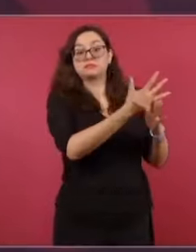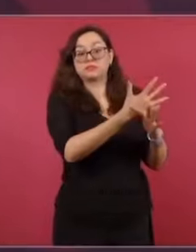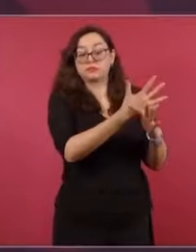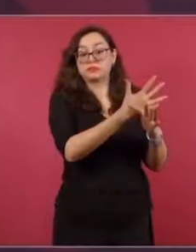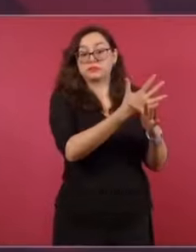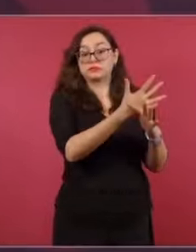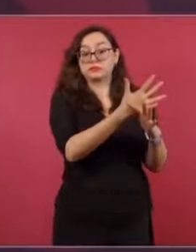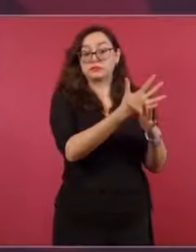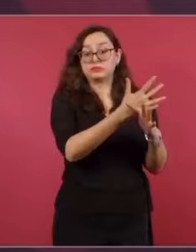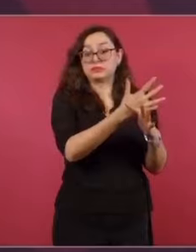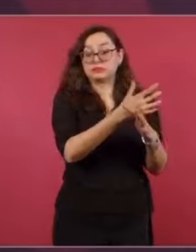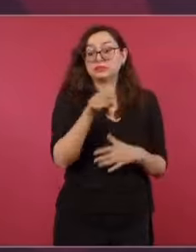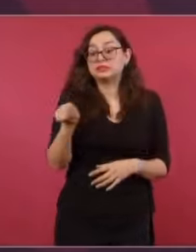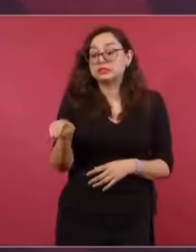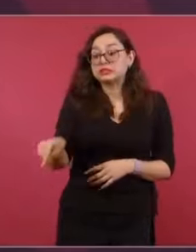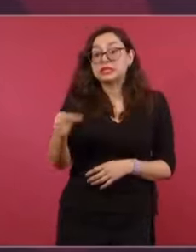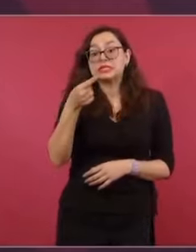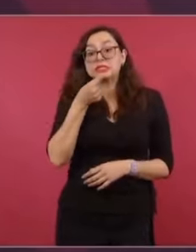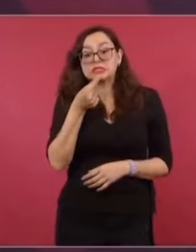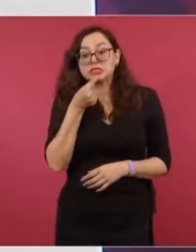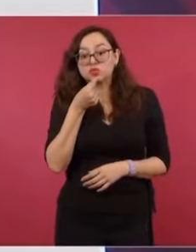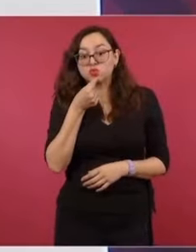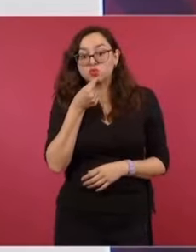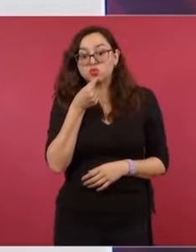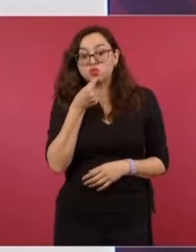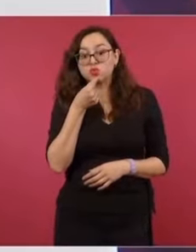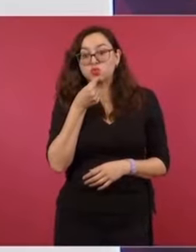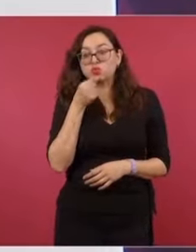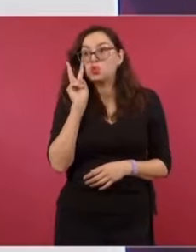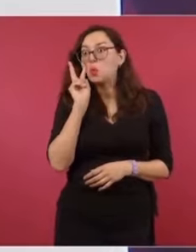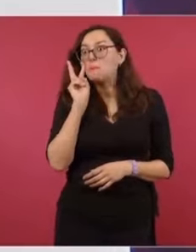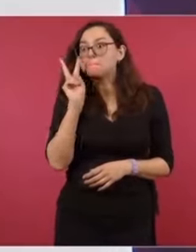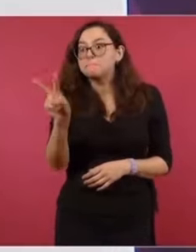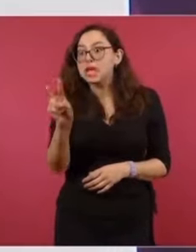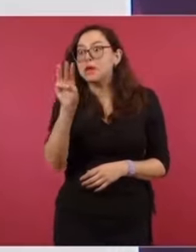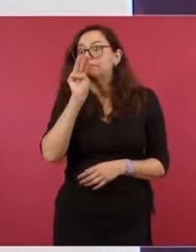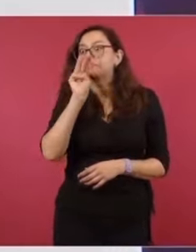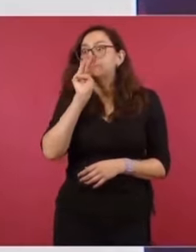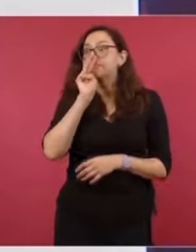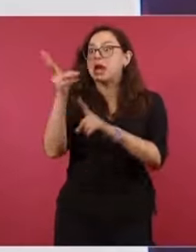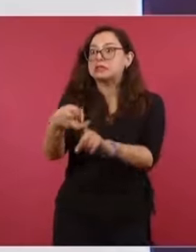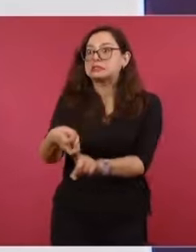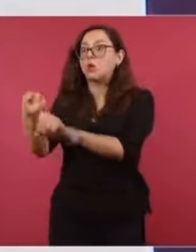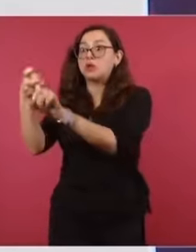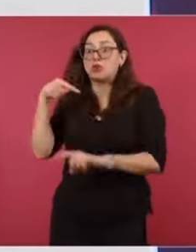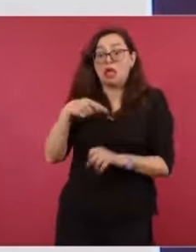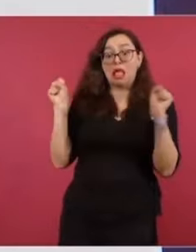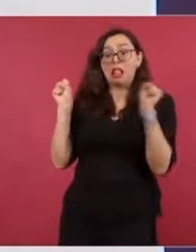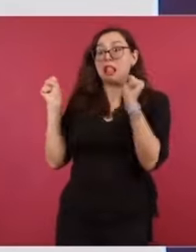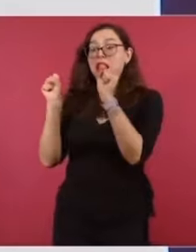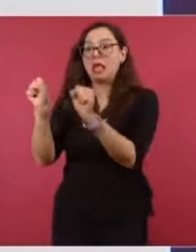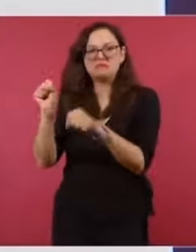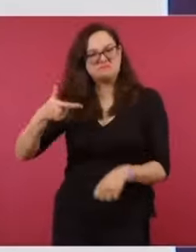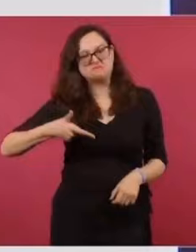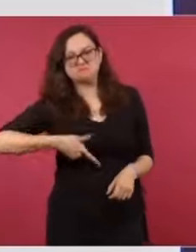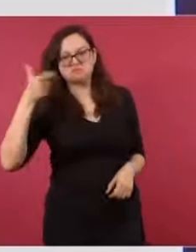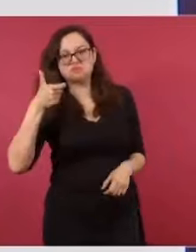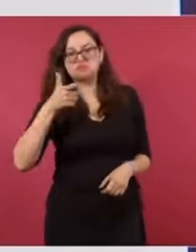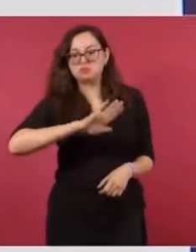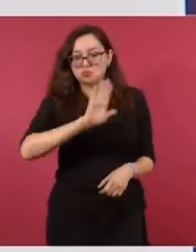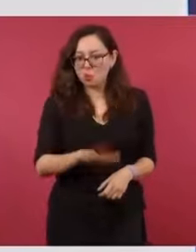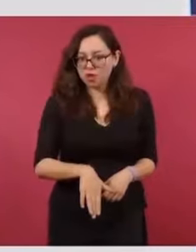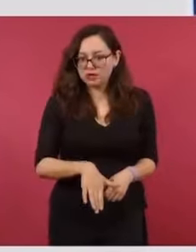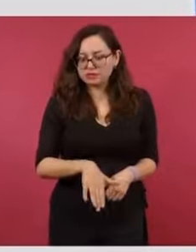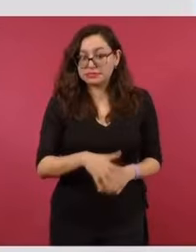porque él quiso evitar que secuestraran a su mamá. Y eso no es cierto. Su abuelita